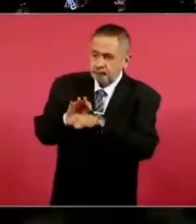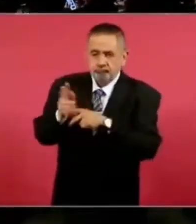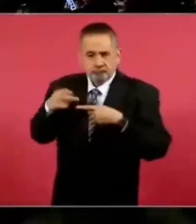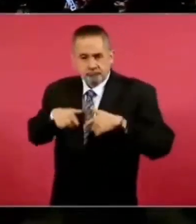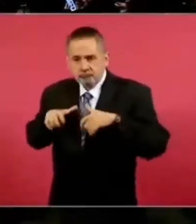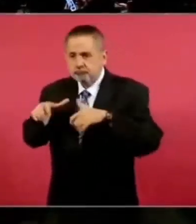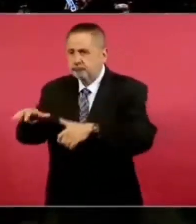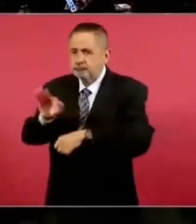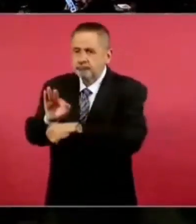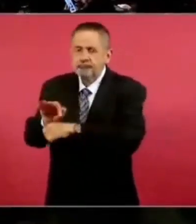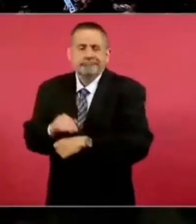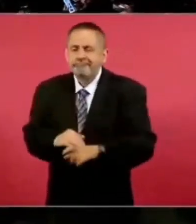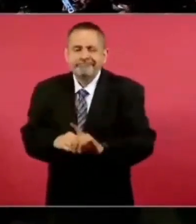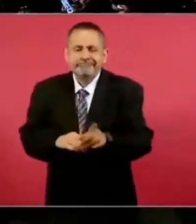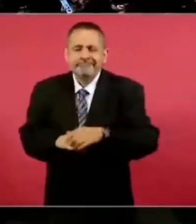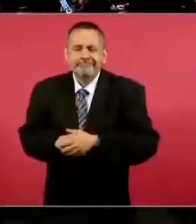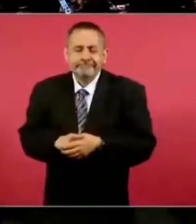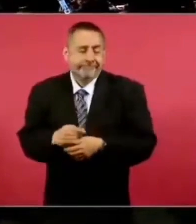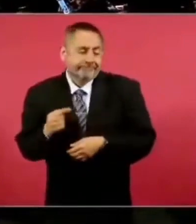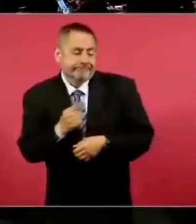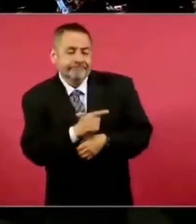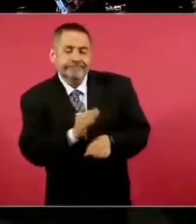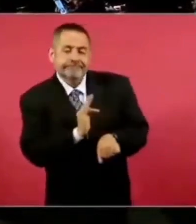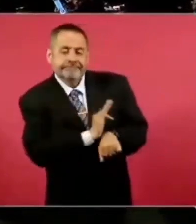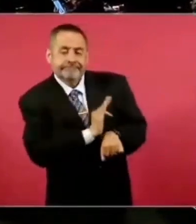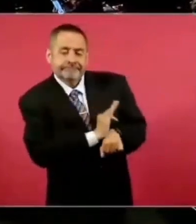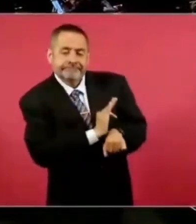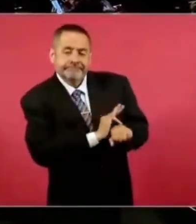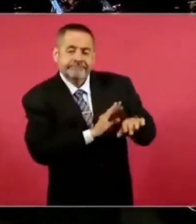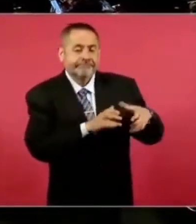y es muy claro.